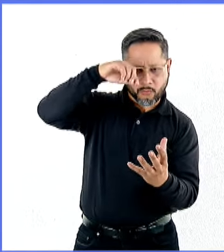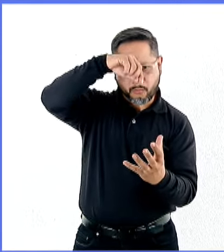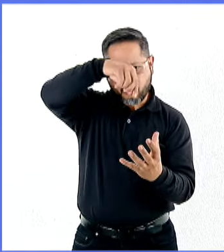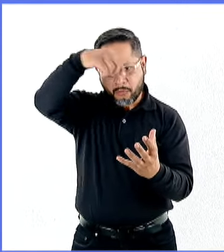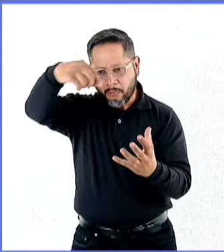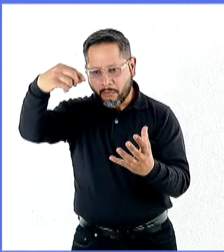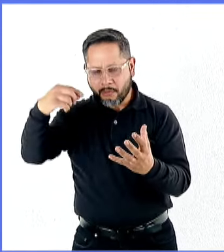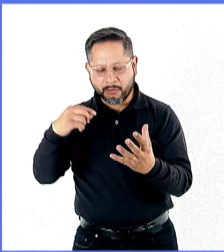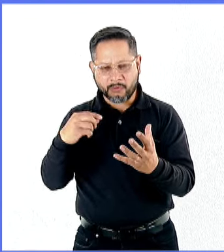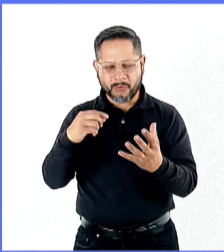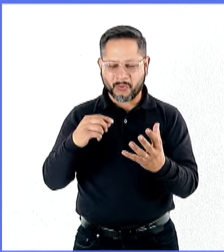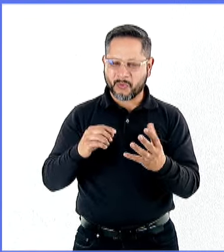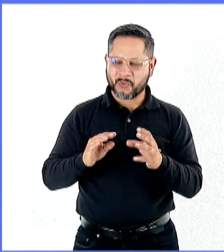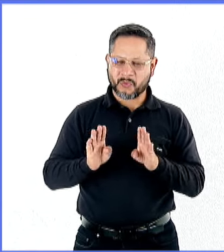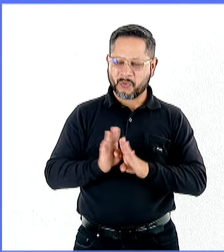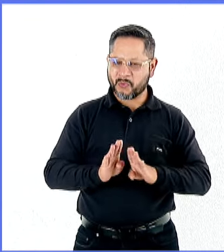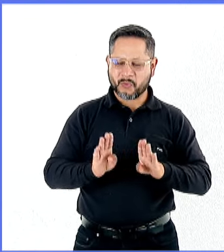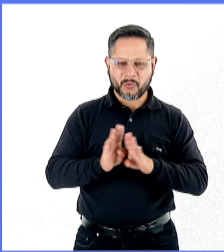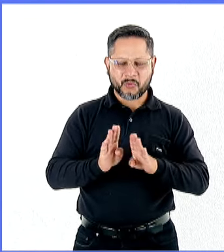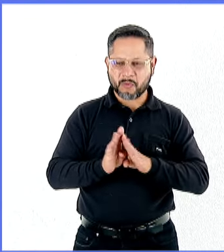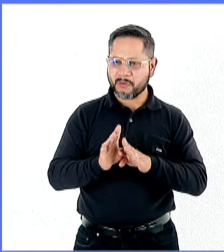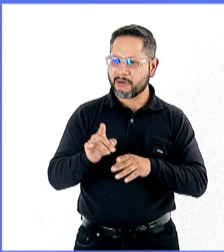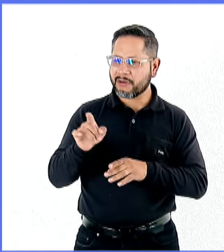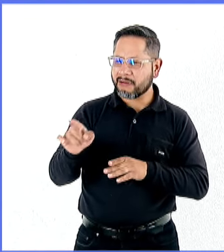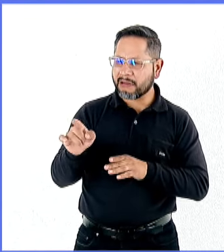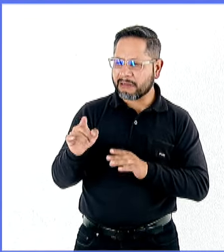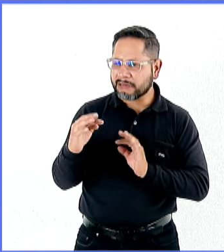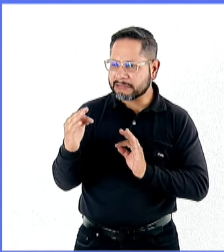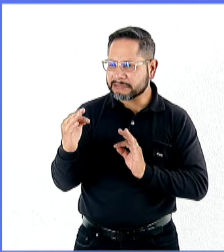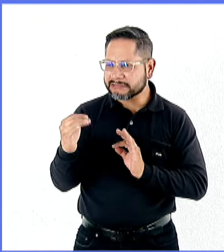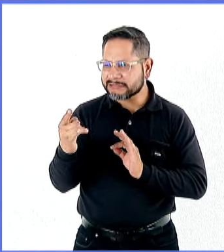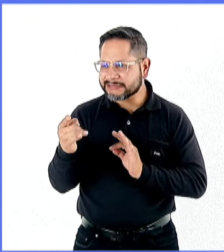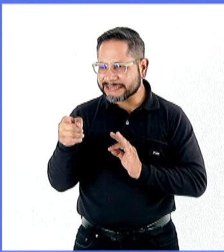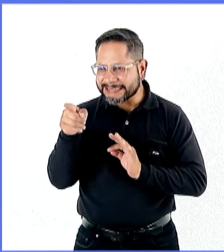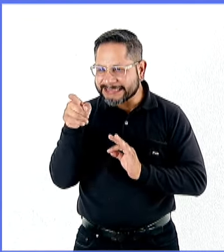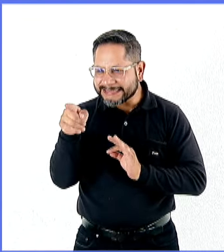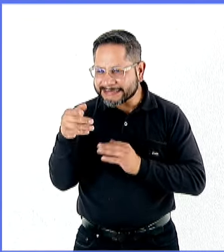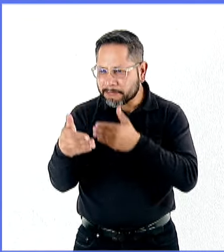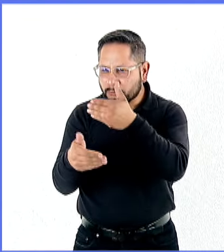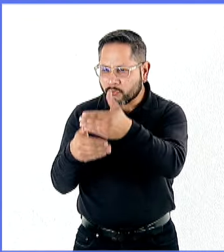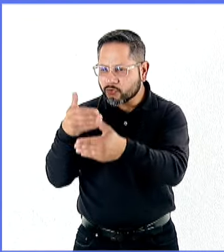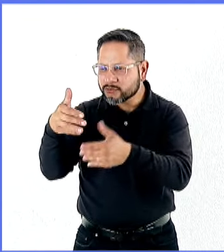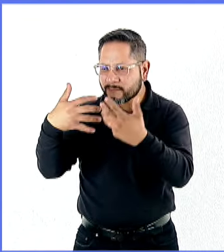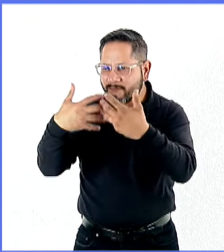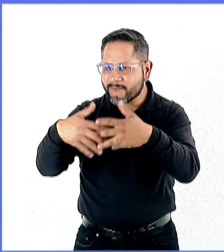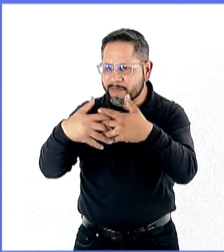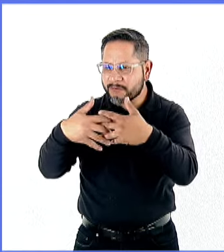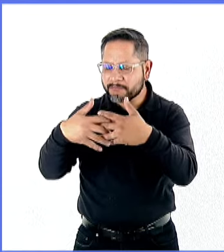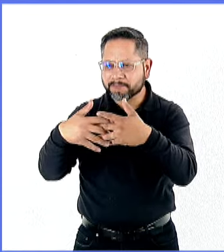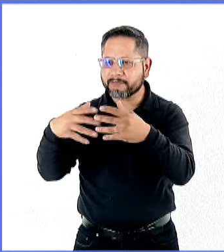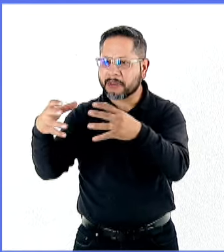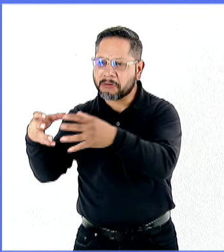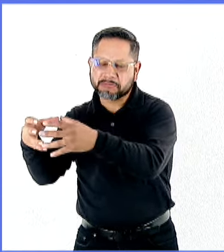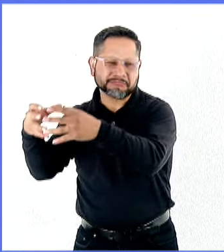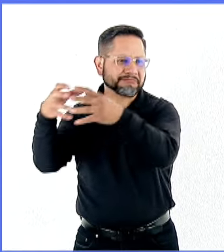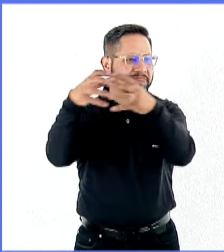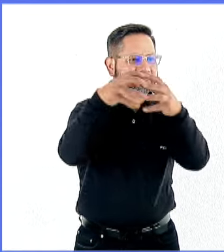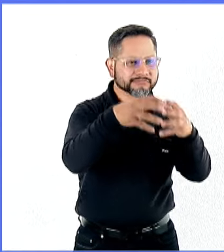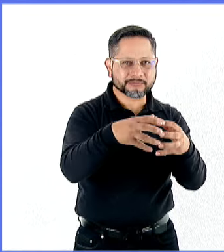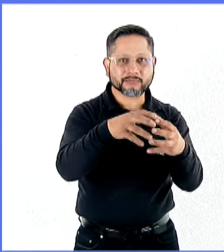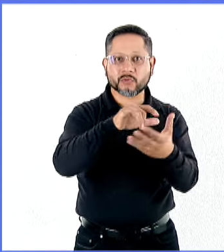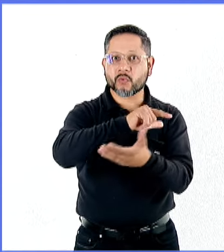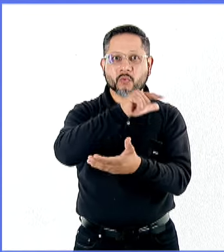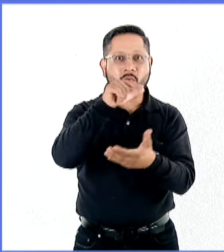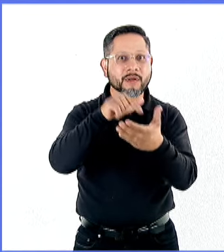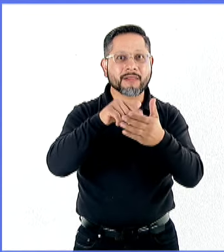simplemente es cómo pasas de tomar alguna parte de ese proceso productivo y llevarlo a otra localización geográfica,